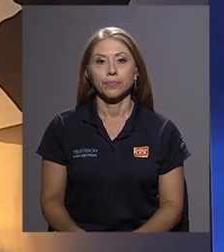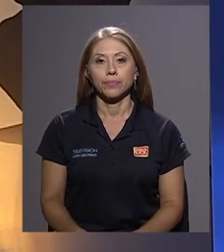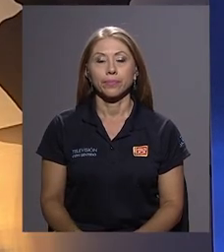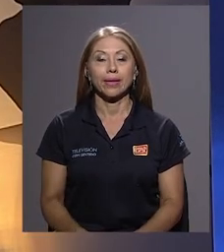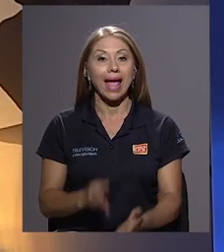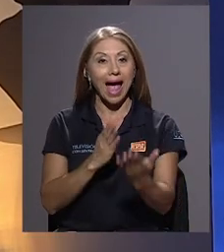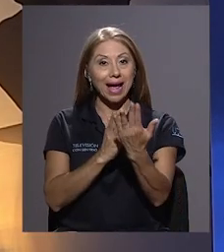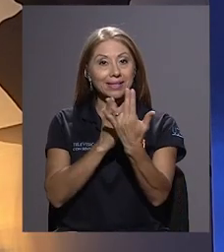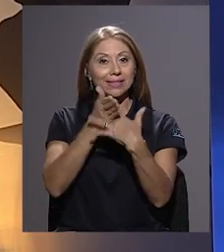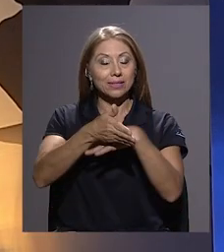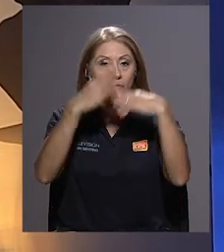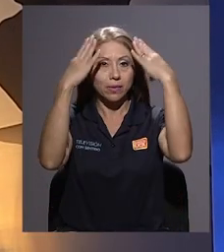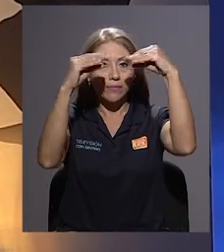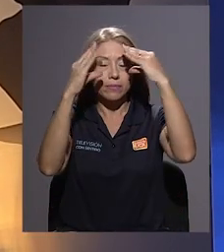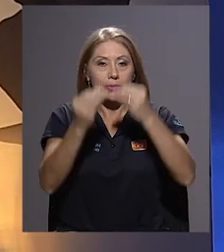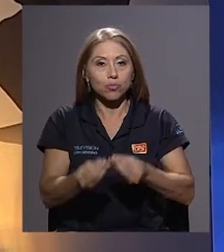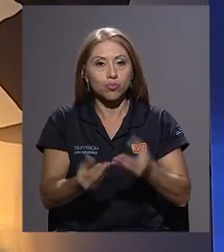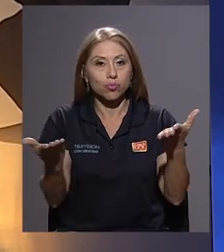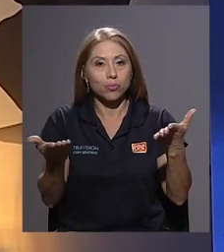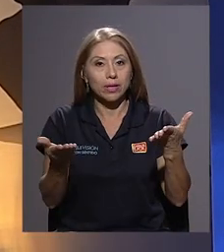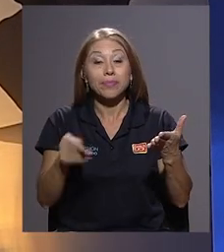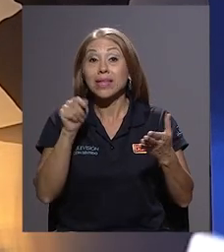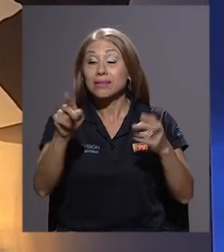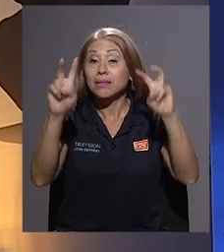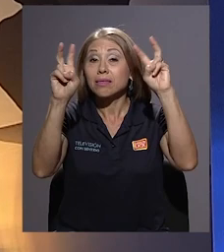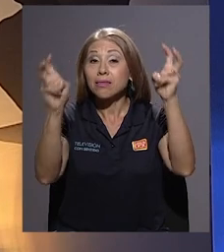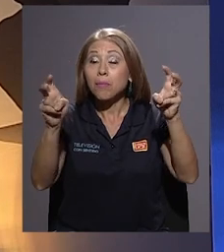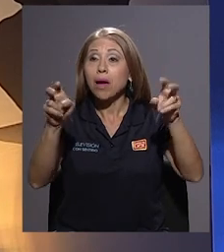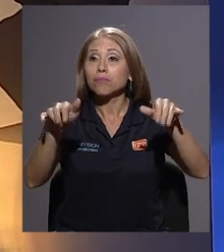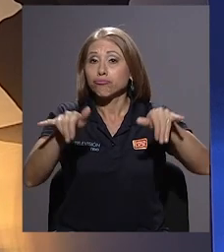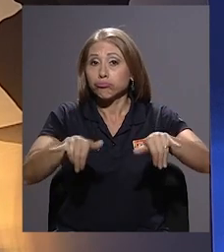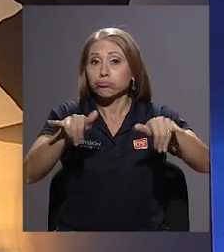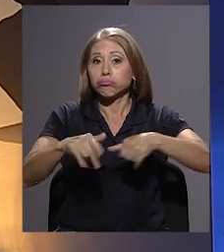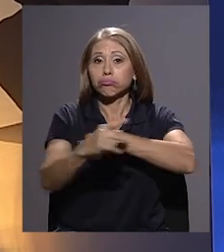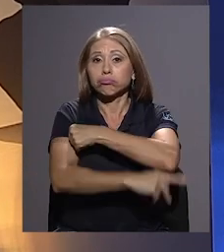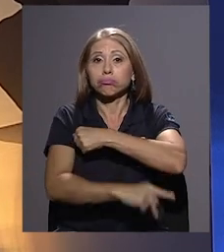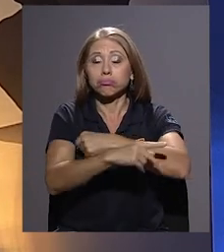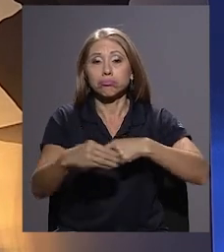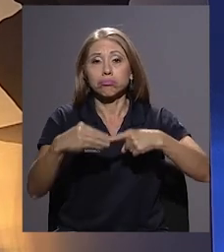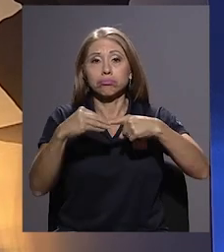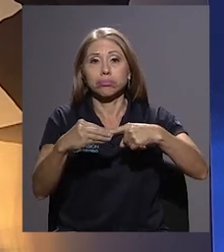El acceso a la información pública, un tema país fundamental, don Roberto.